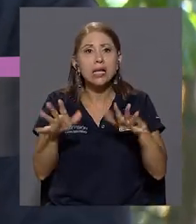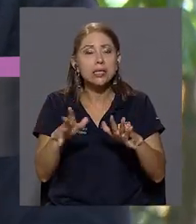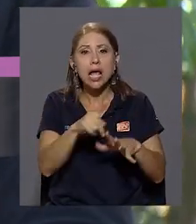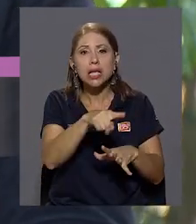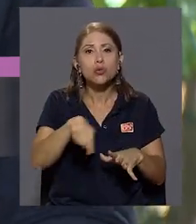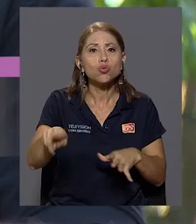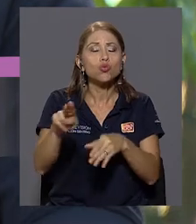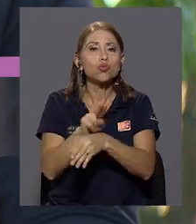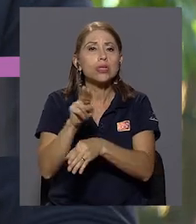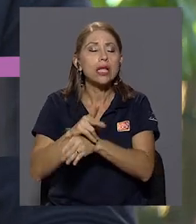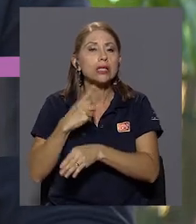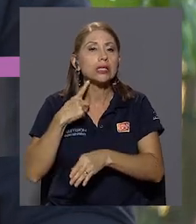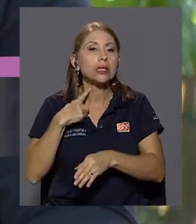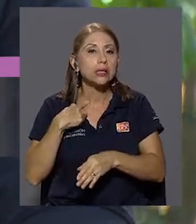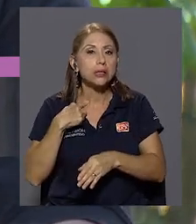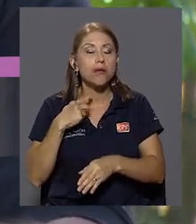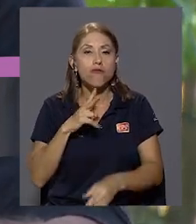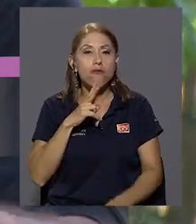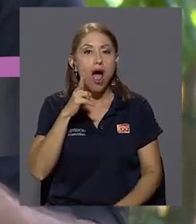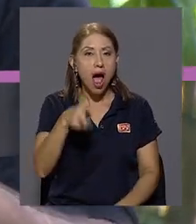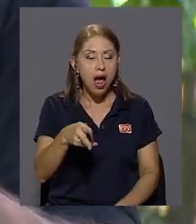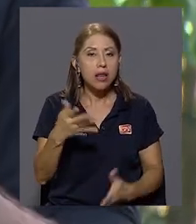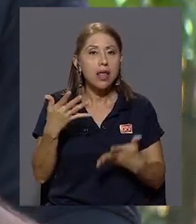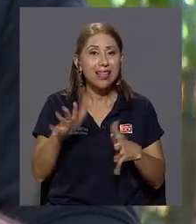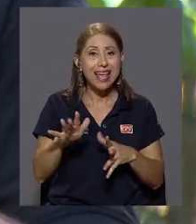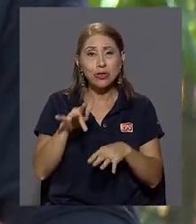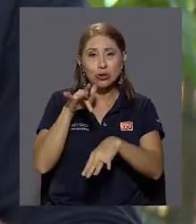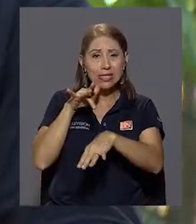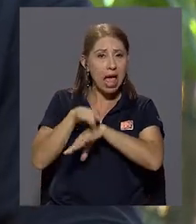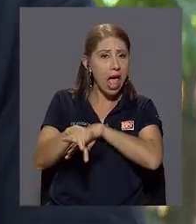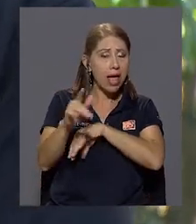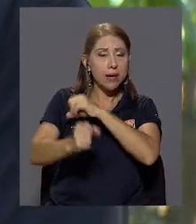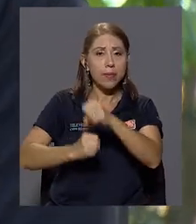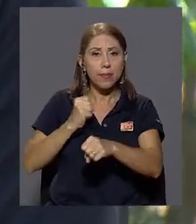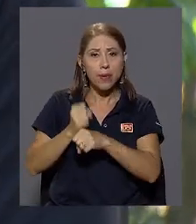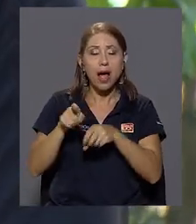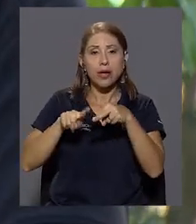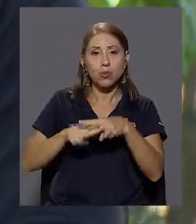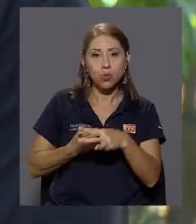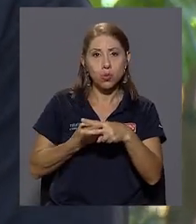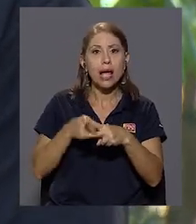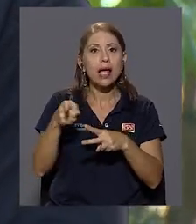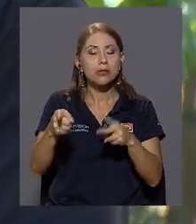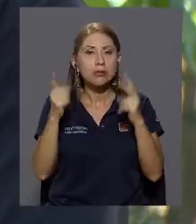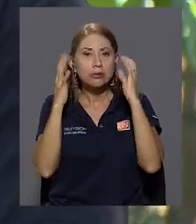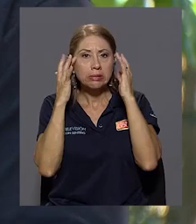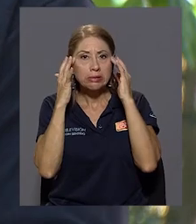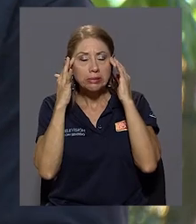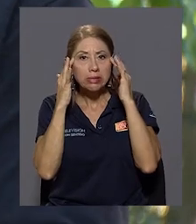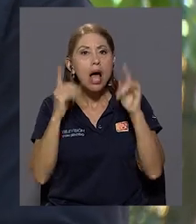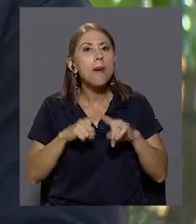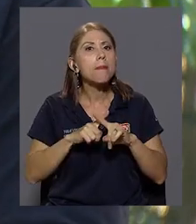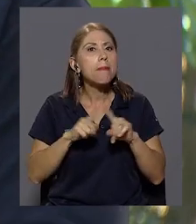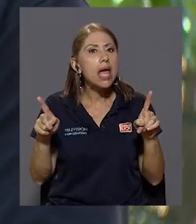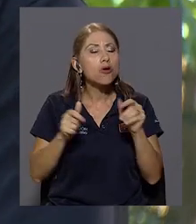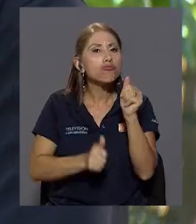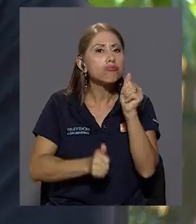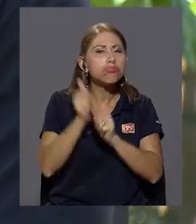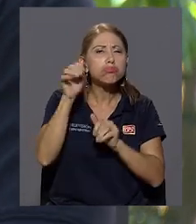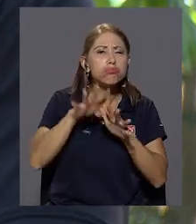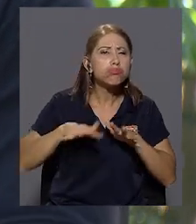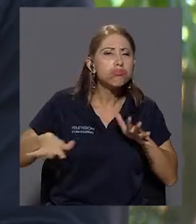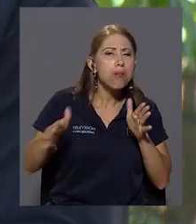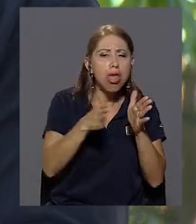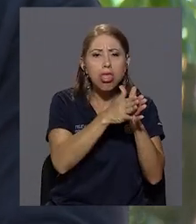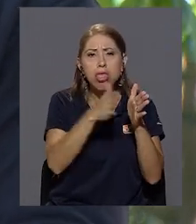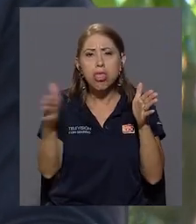cosas, ¿verdad? Entonces, la realidad es que hay un inicio muy temprano. Entonces, esto es preocupante, pero hay un grueso,